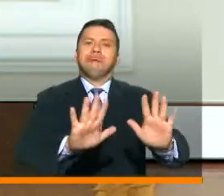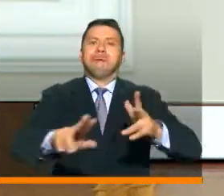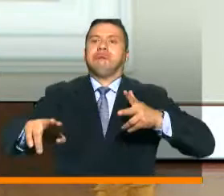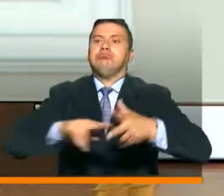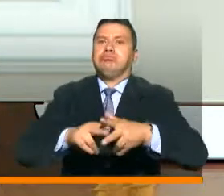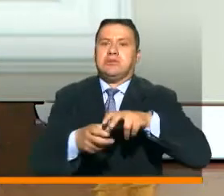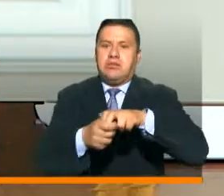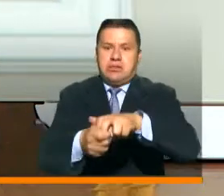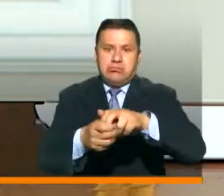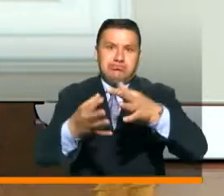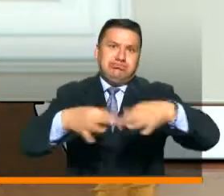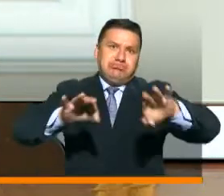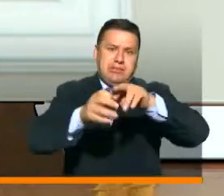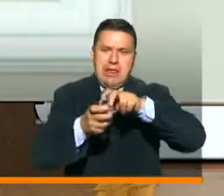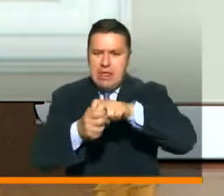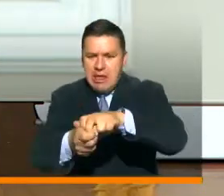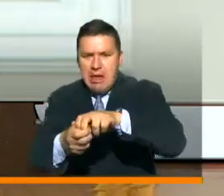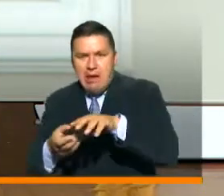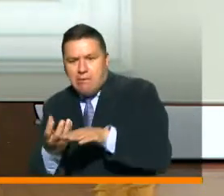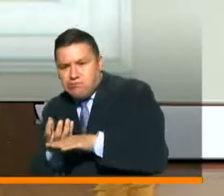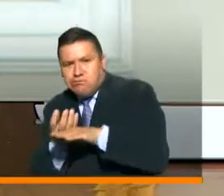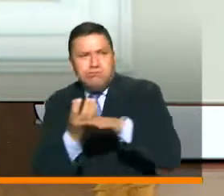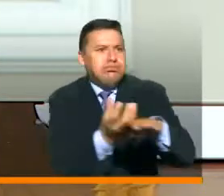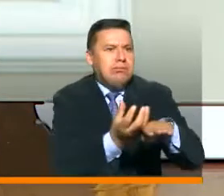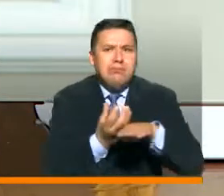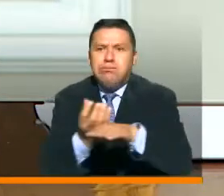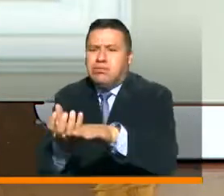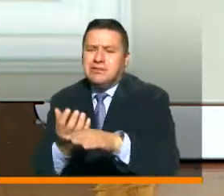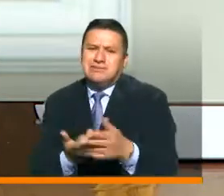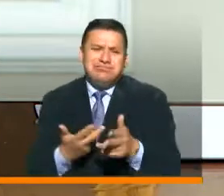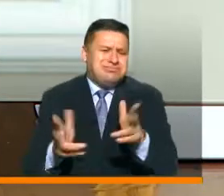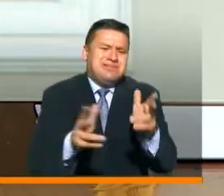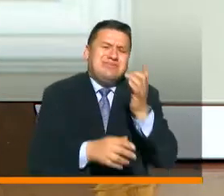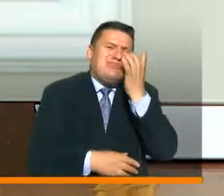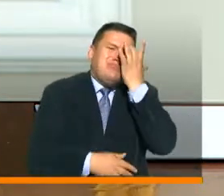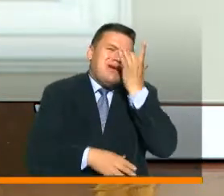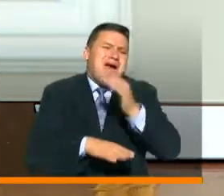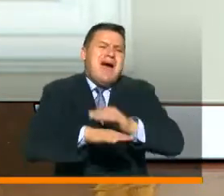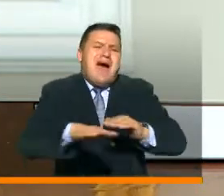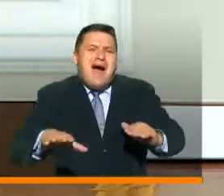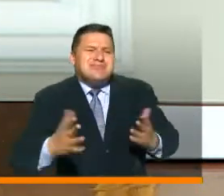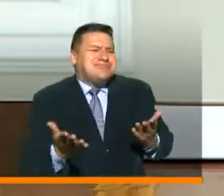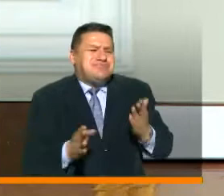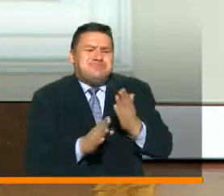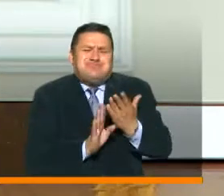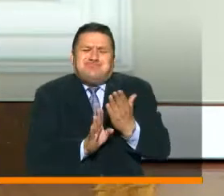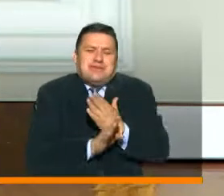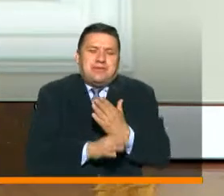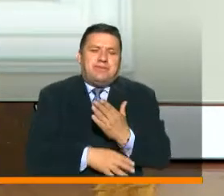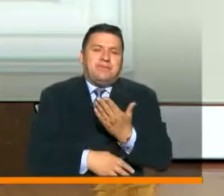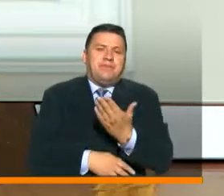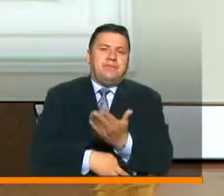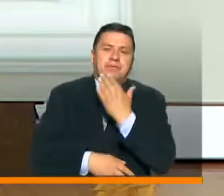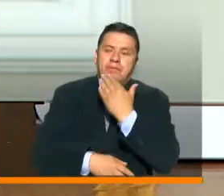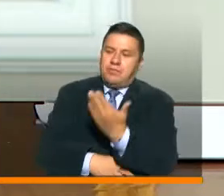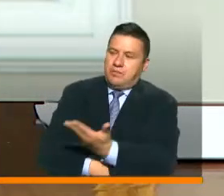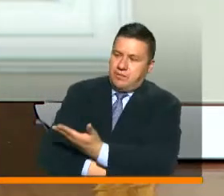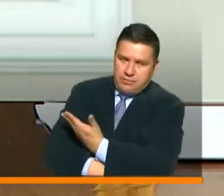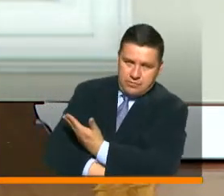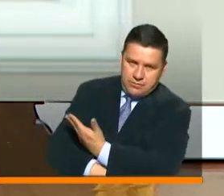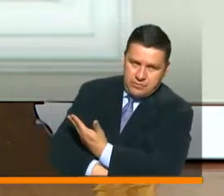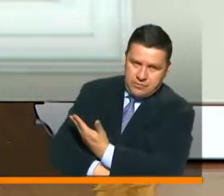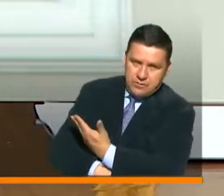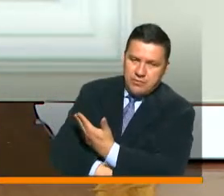tan importante de trasladarnos en nuestro territorio por distintas razones, causas, motivaciones. Por eso está con nosotros el